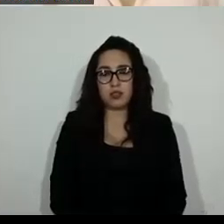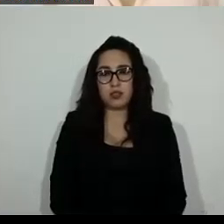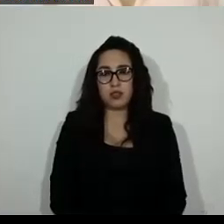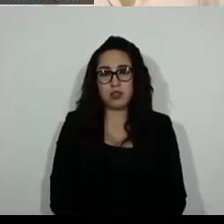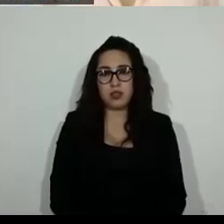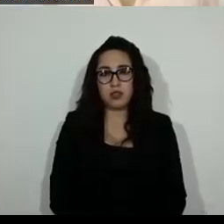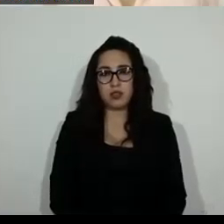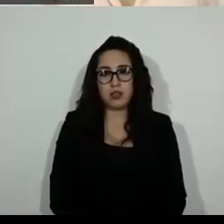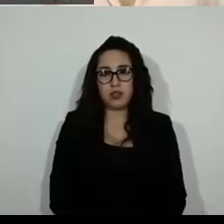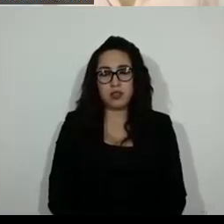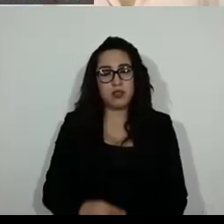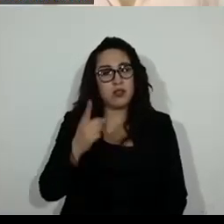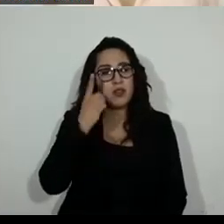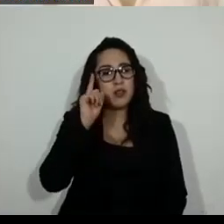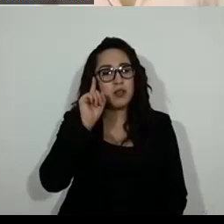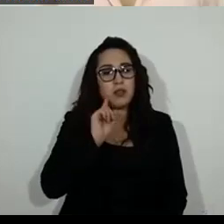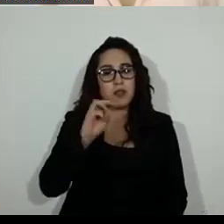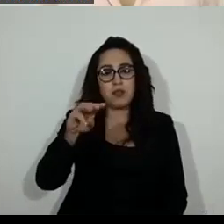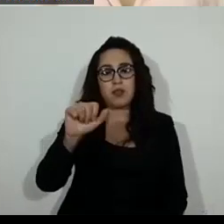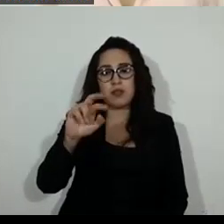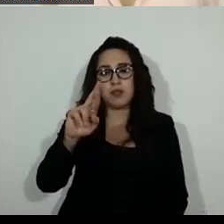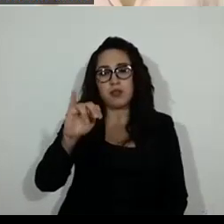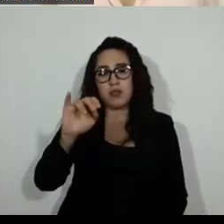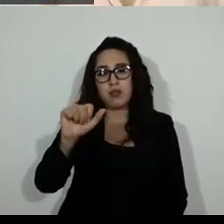Diputada Guadalupe Morales Rubio.